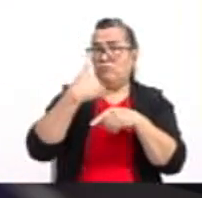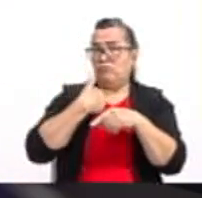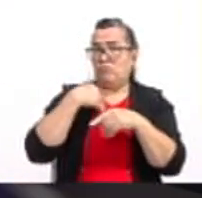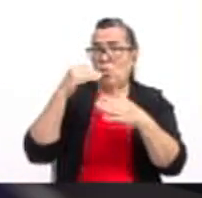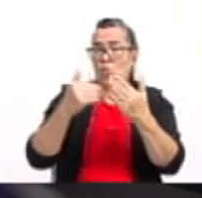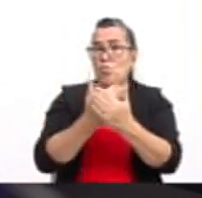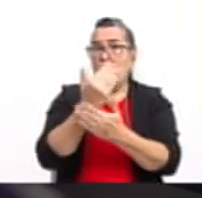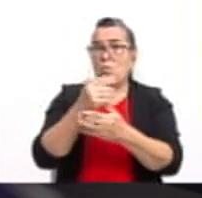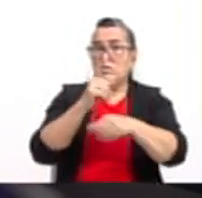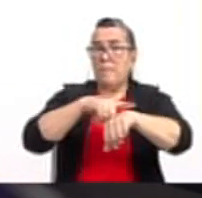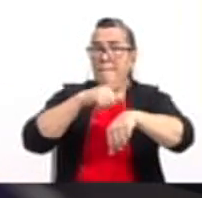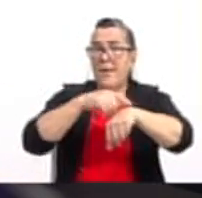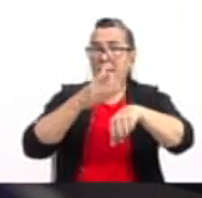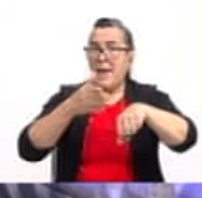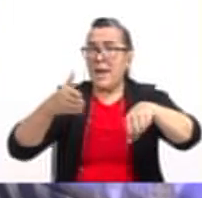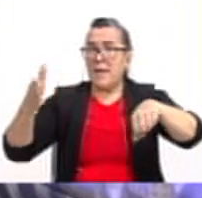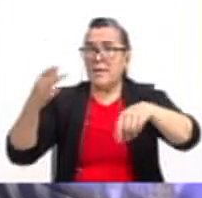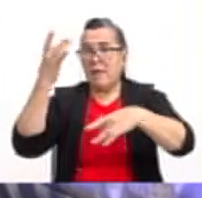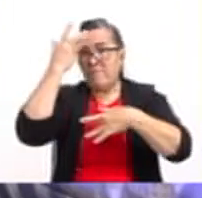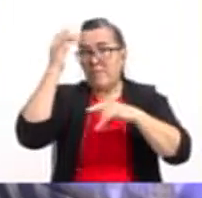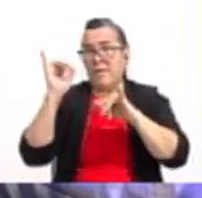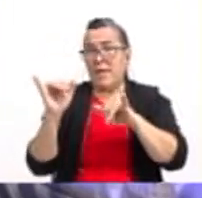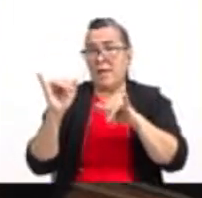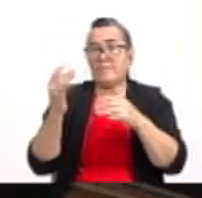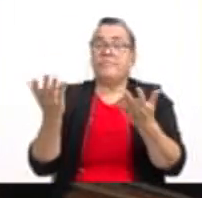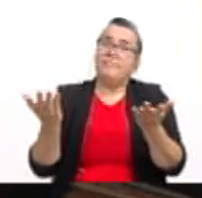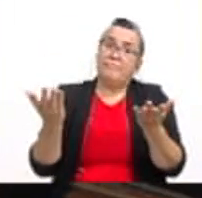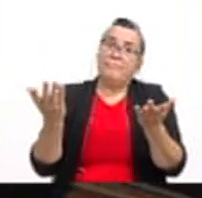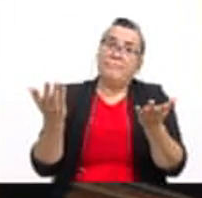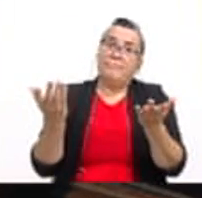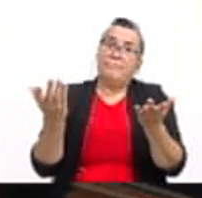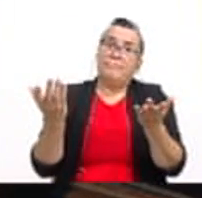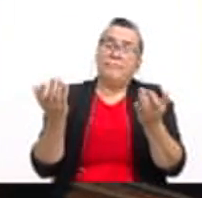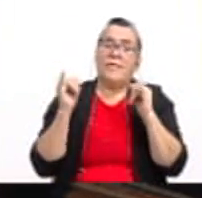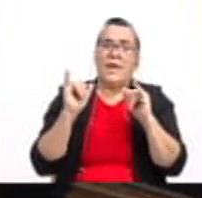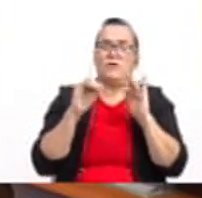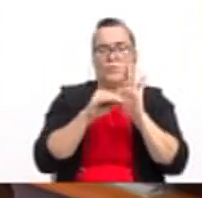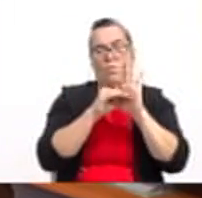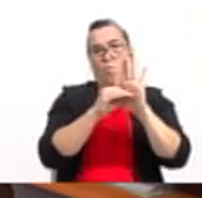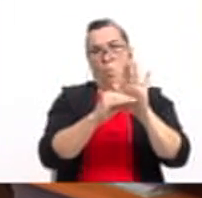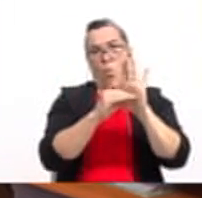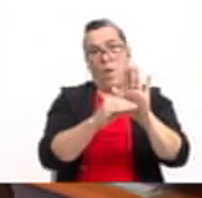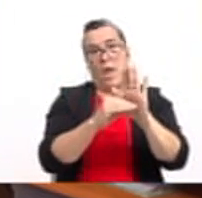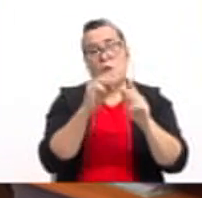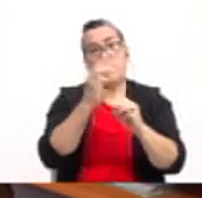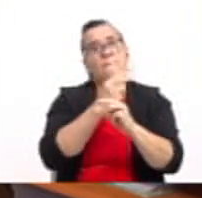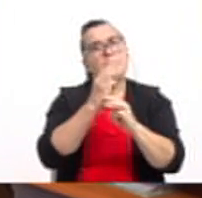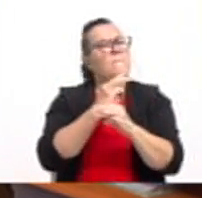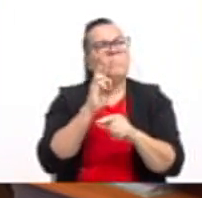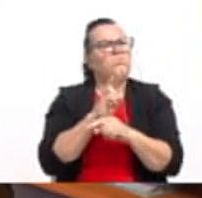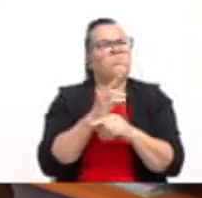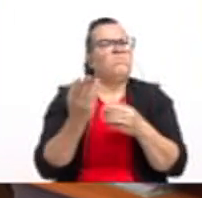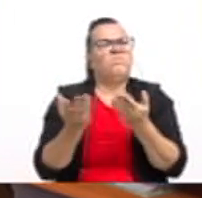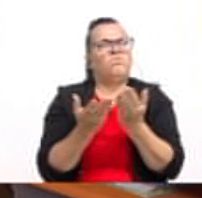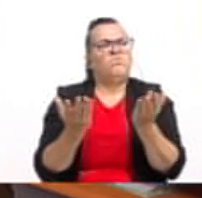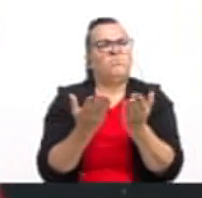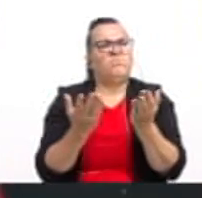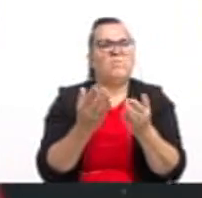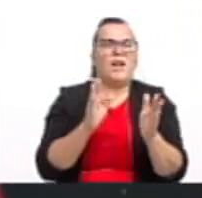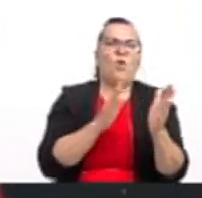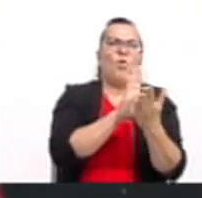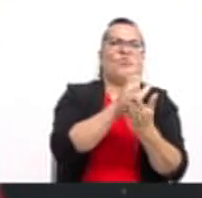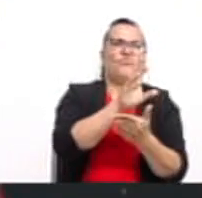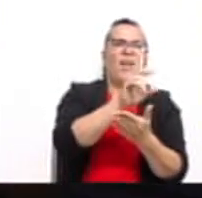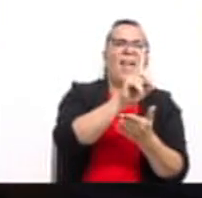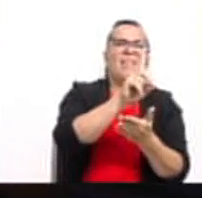nuevos periodos de esa enfermedad. Estos modelos matemáticos se utilizan por ejemplo para combatir el dengue,